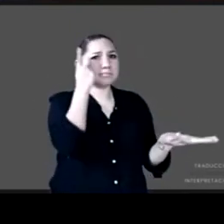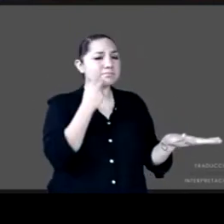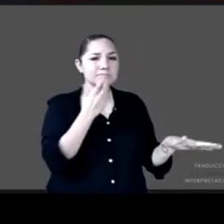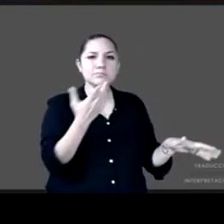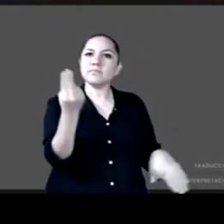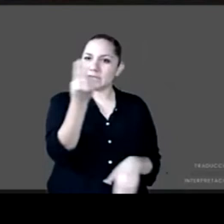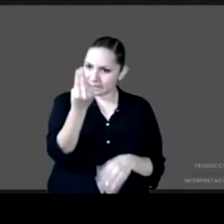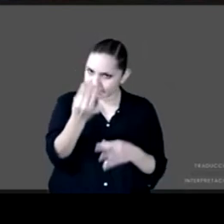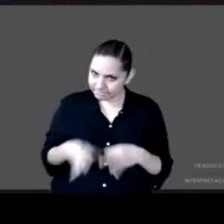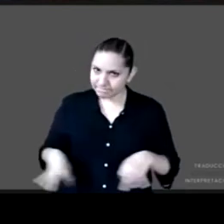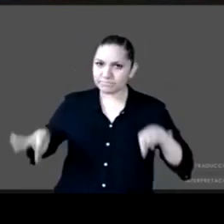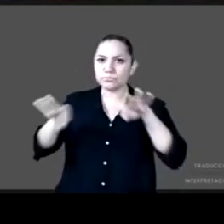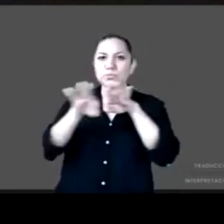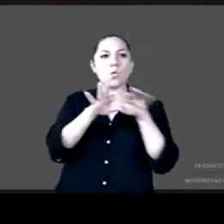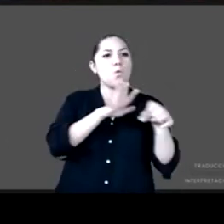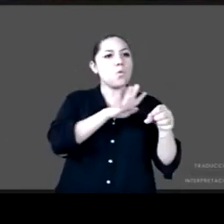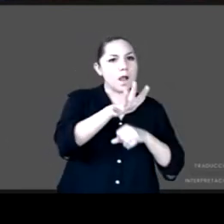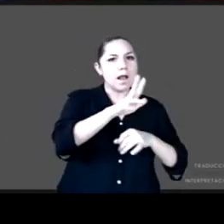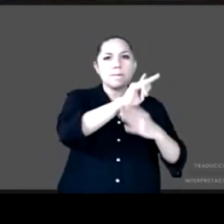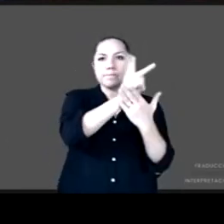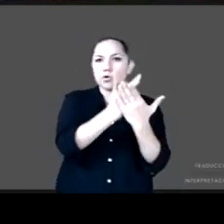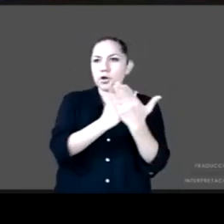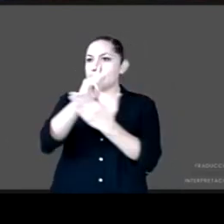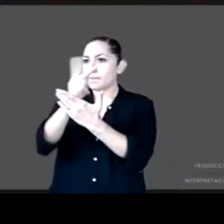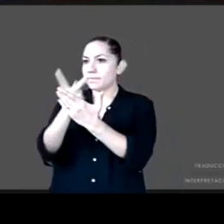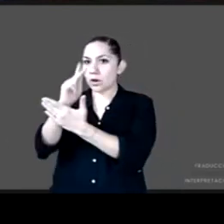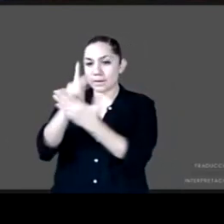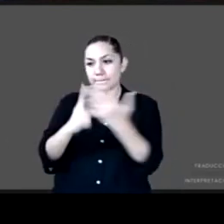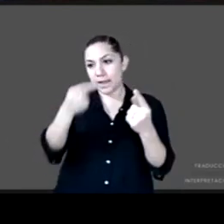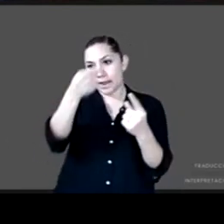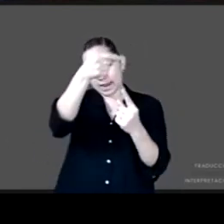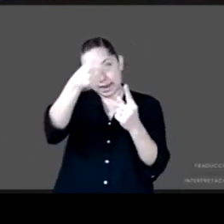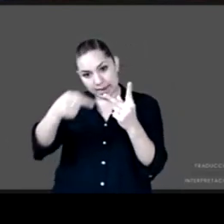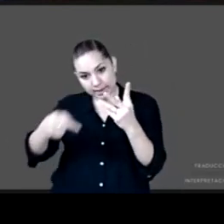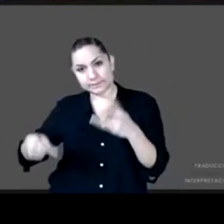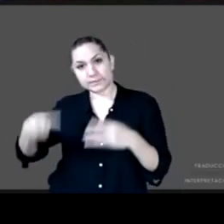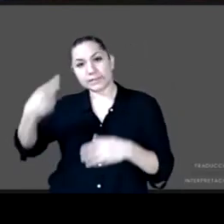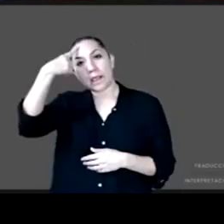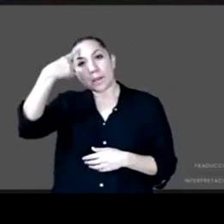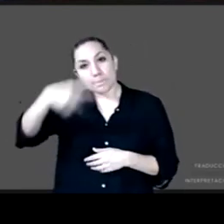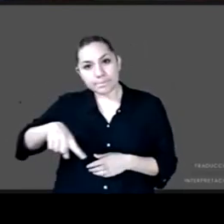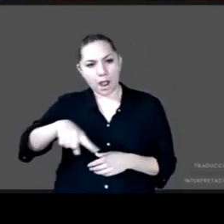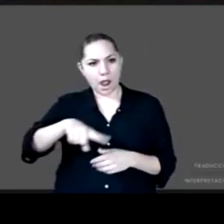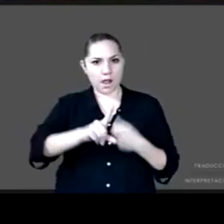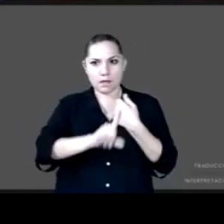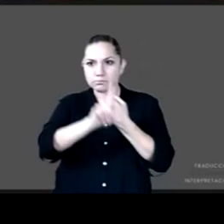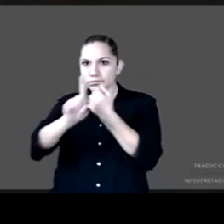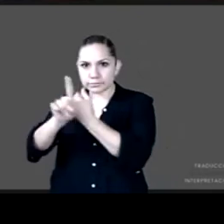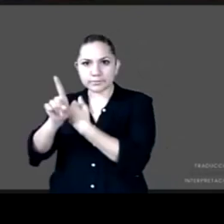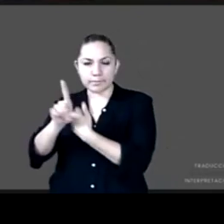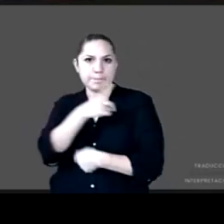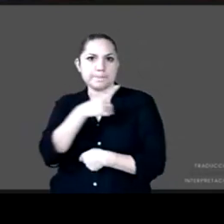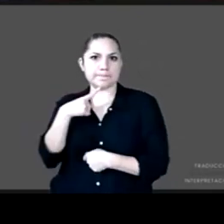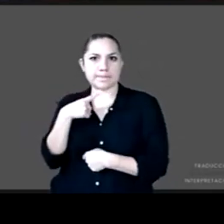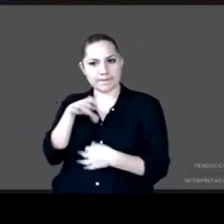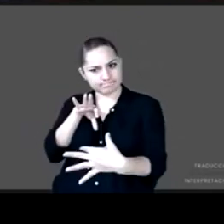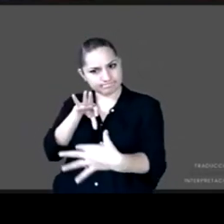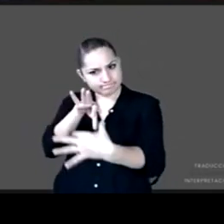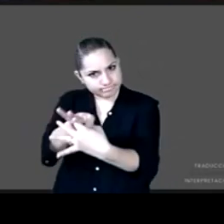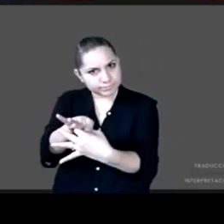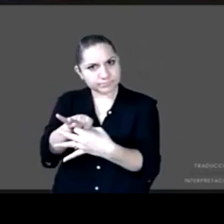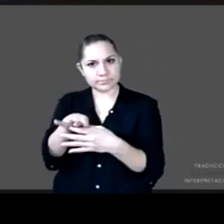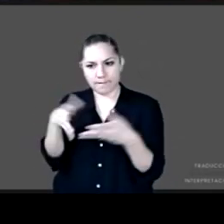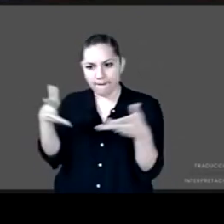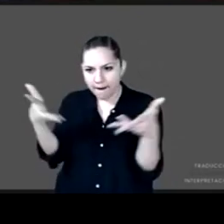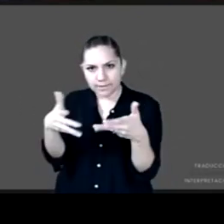los programas existentes que abordan las problemáticas concretas y establecer acciones coordinadas para que los servicios lleguen de forma